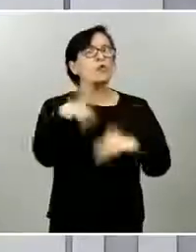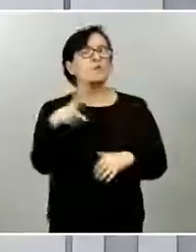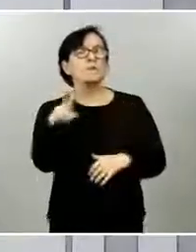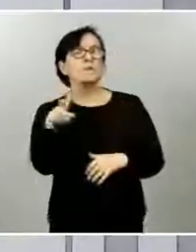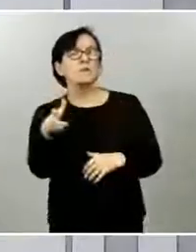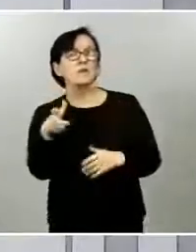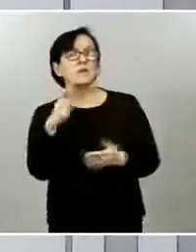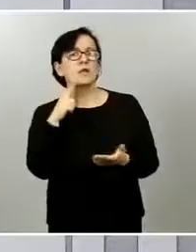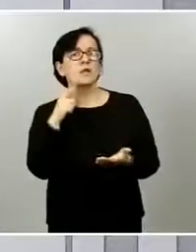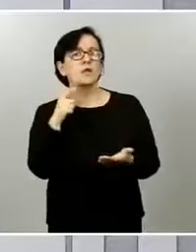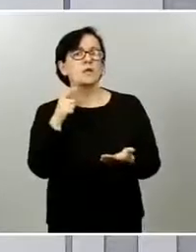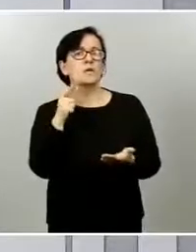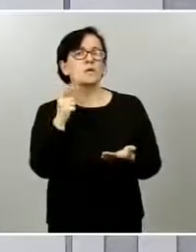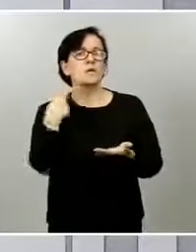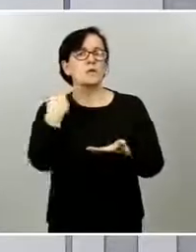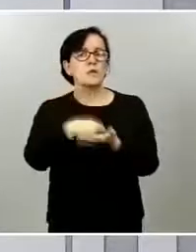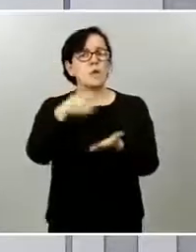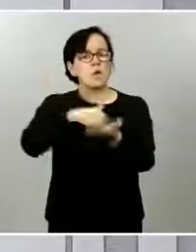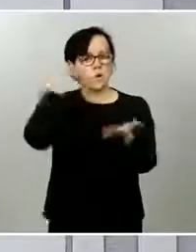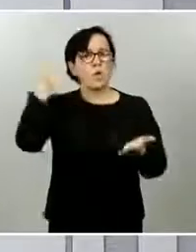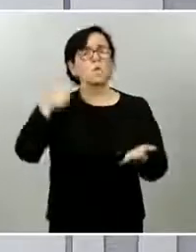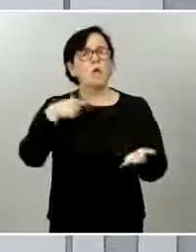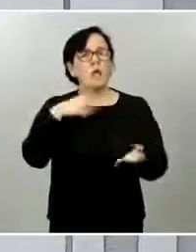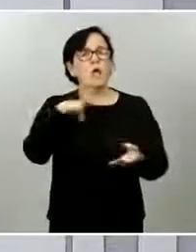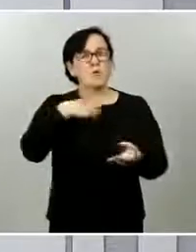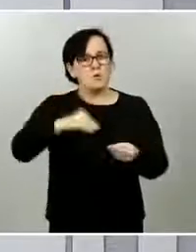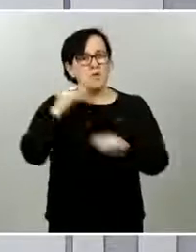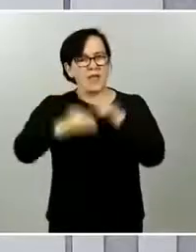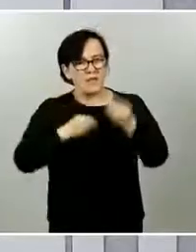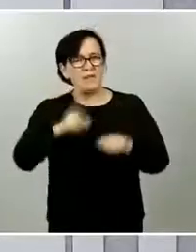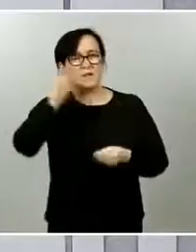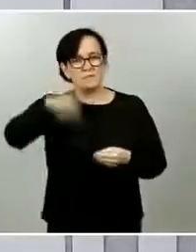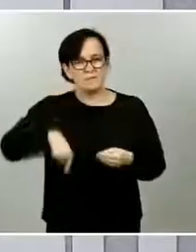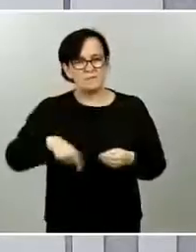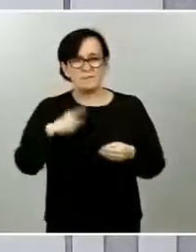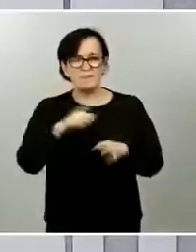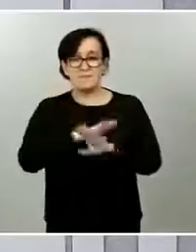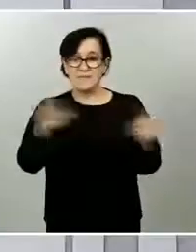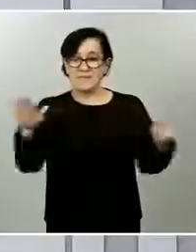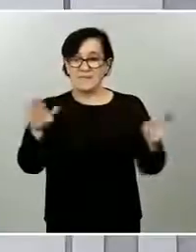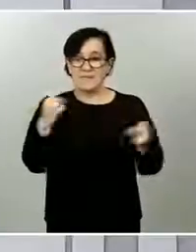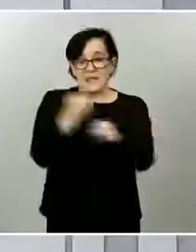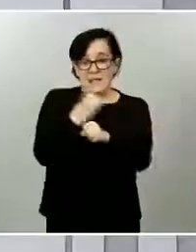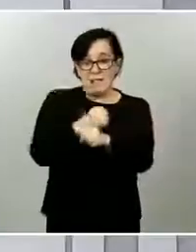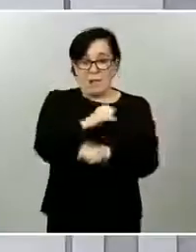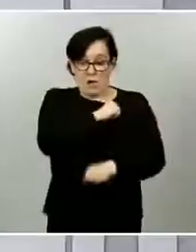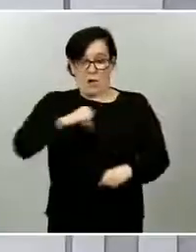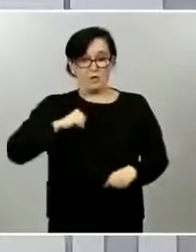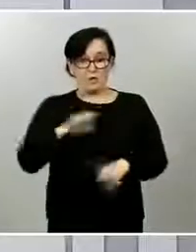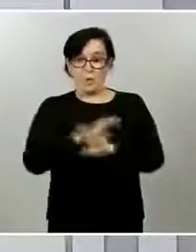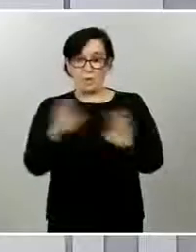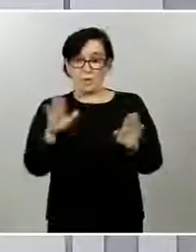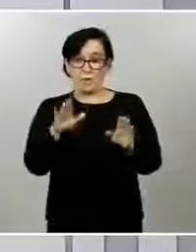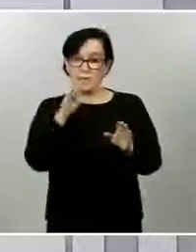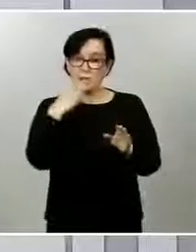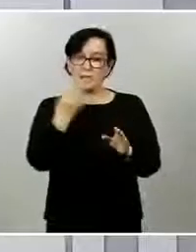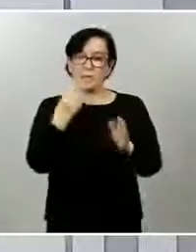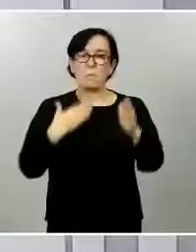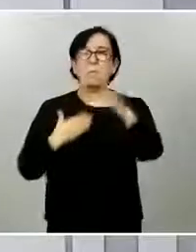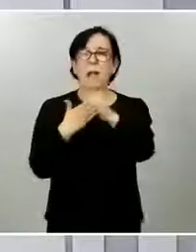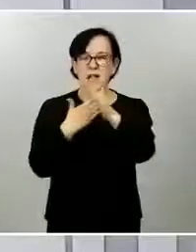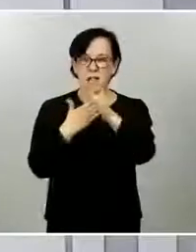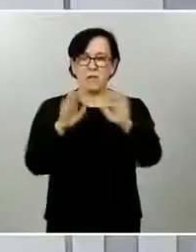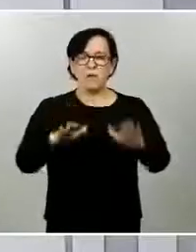permitido que muchas personas hayan podido conservar su empleo, incluso aquellos que no tenían derecho a cobrar una